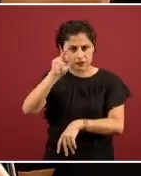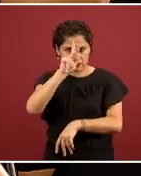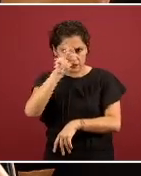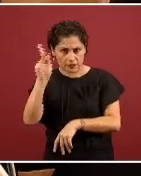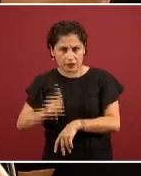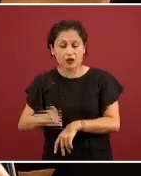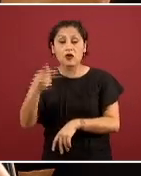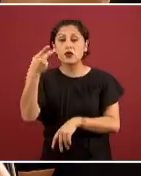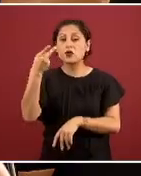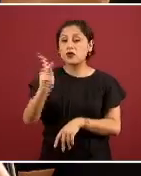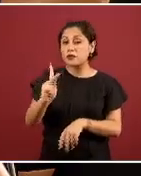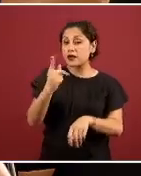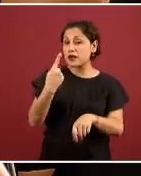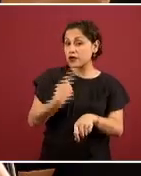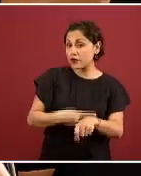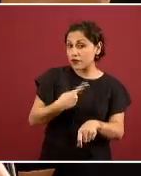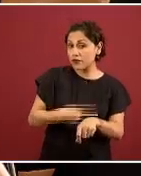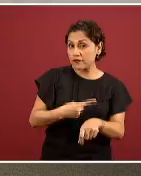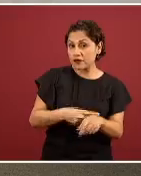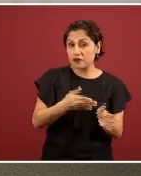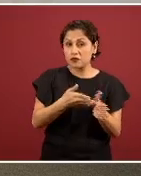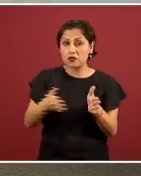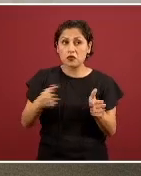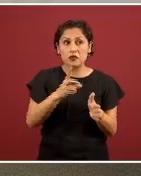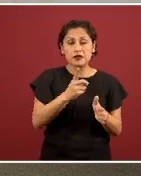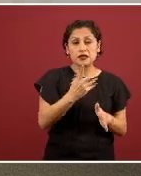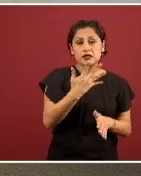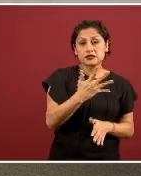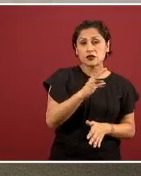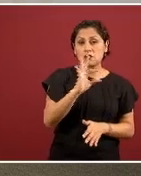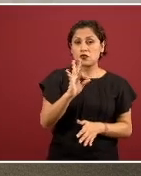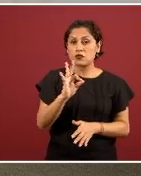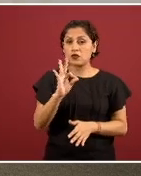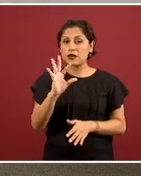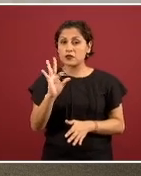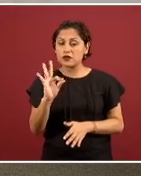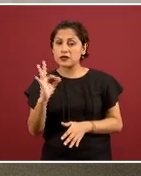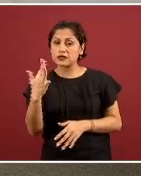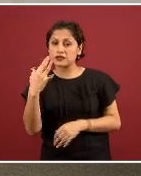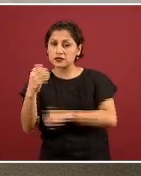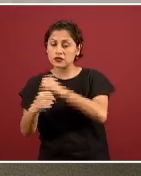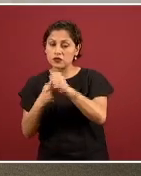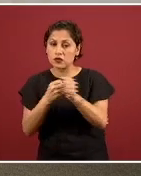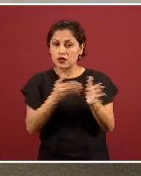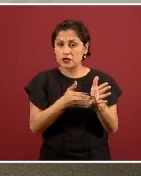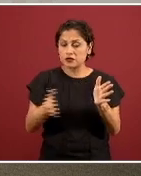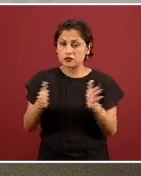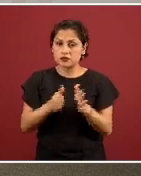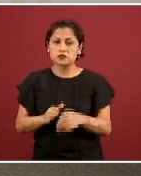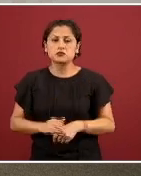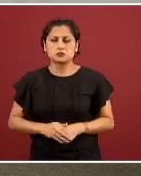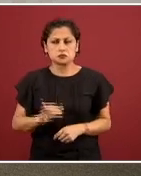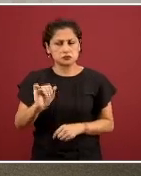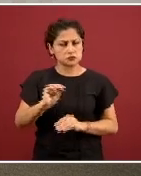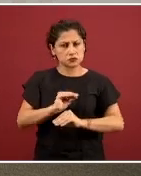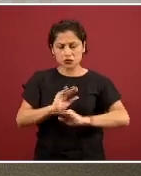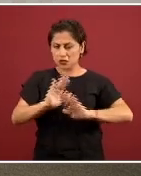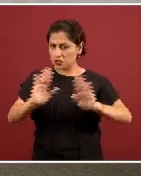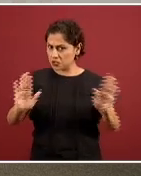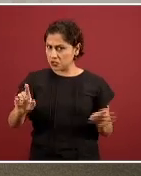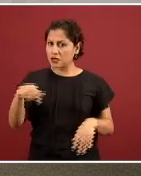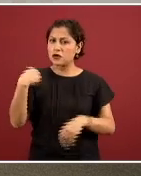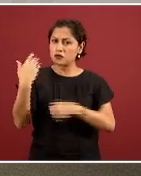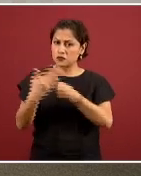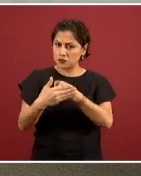infectados es más o menos equivalente a los de 35 45 50 años podríamos tener esa con mucho gusto esto lo preparamos y se lo traemos a todos